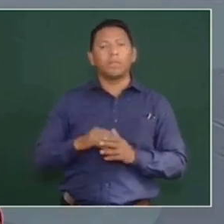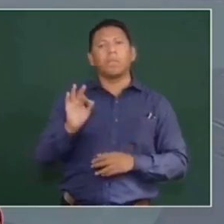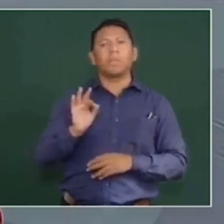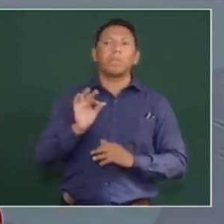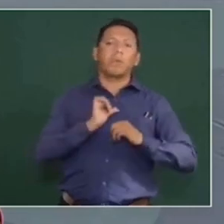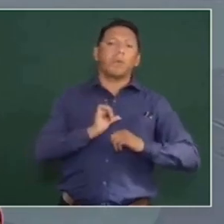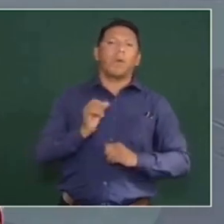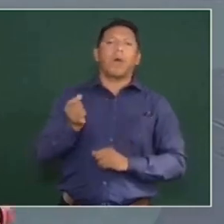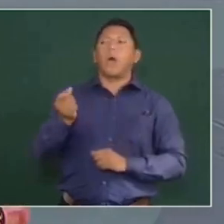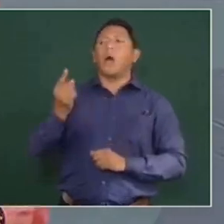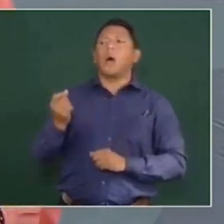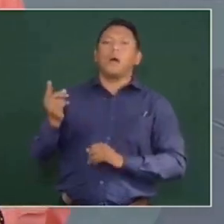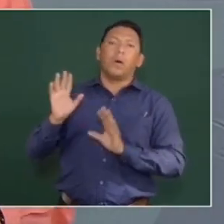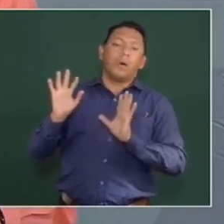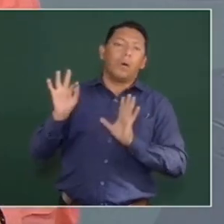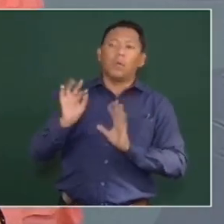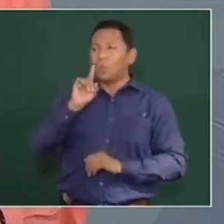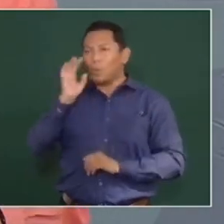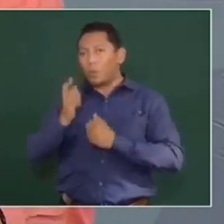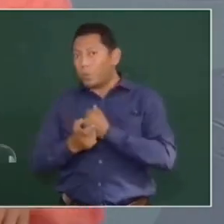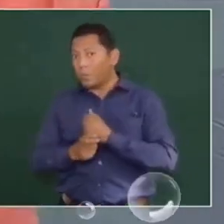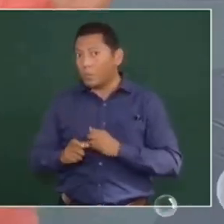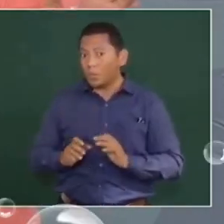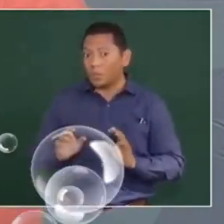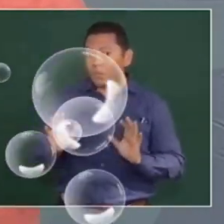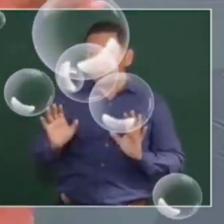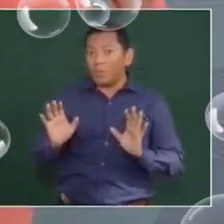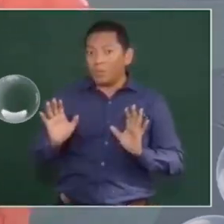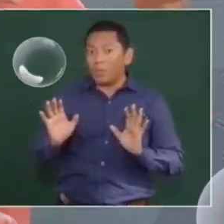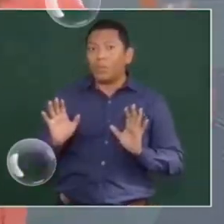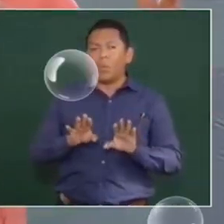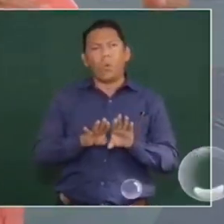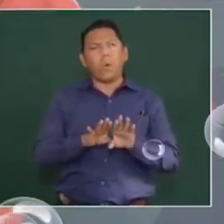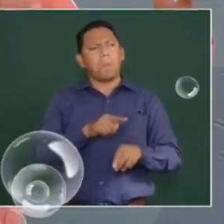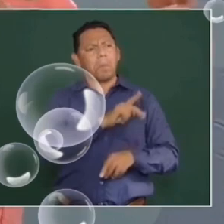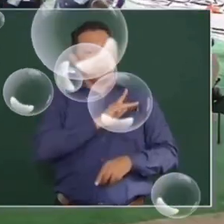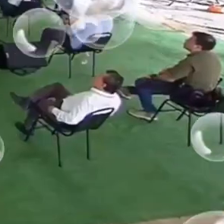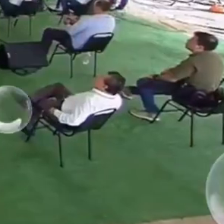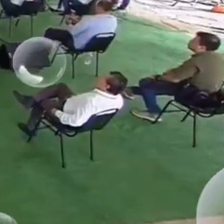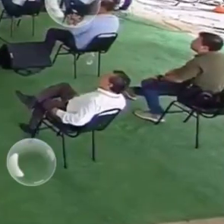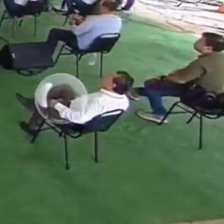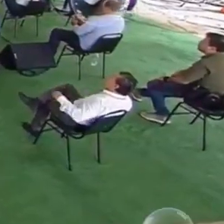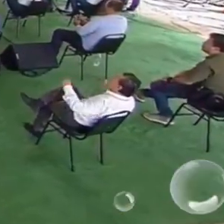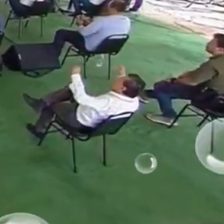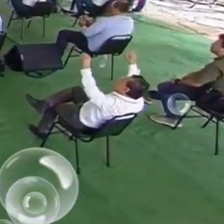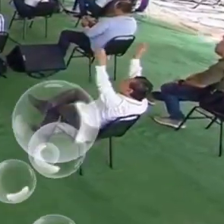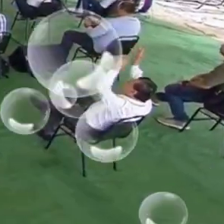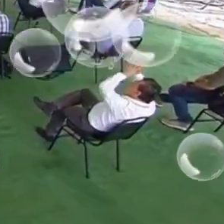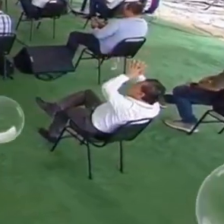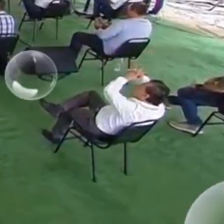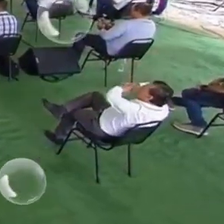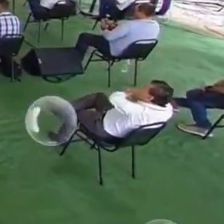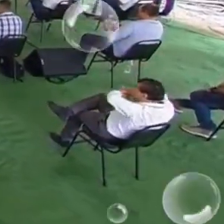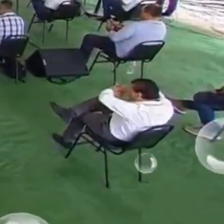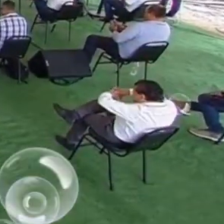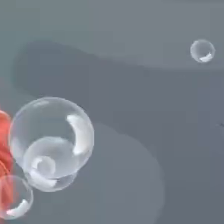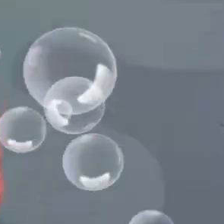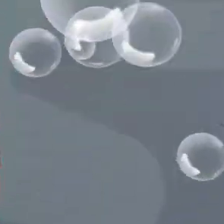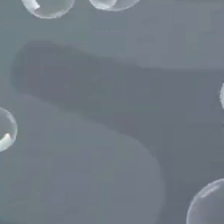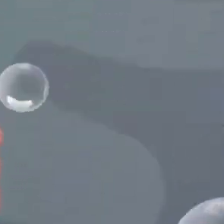algún funcionario o servidor público esté recibiendo una mordida. Y van a decir, ¿cómo dice el presidente que no hay corrupción? Lo que puedo sostener